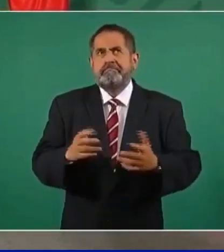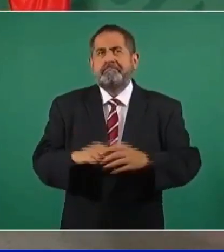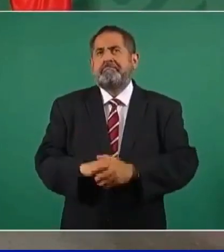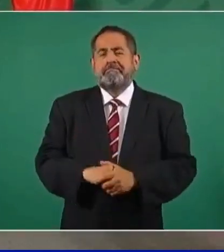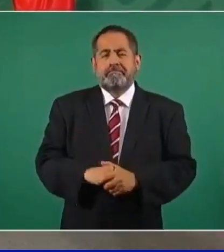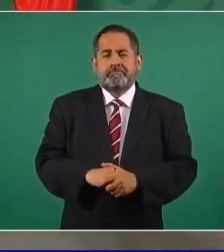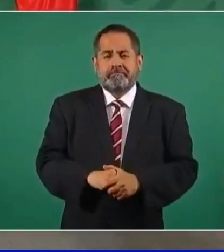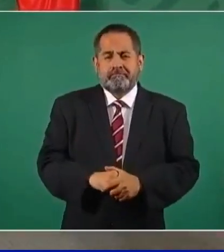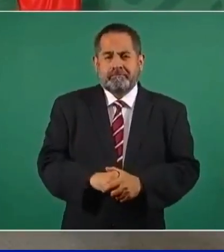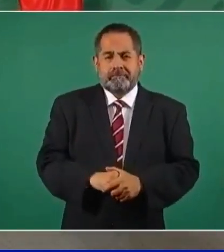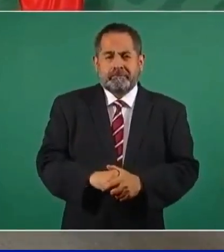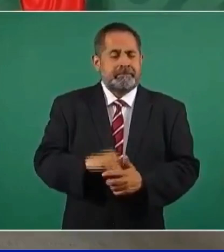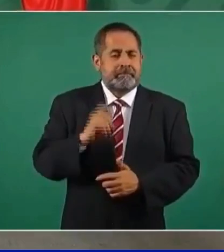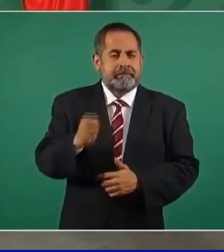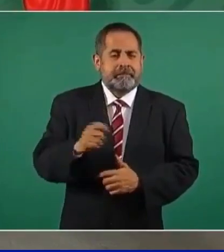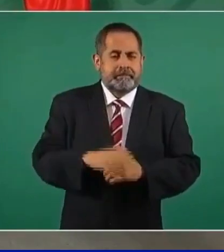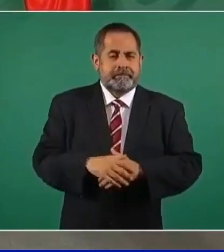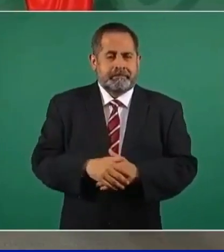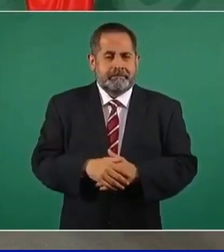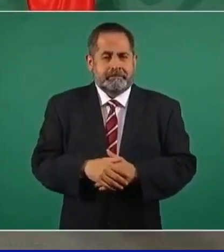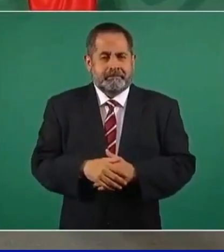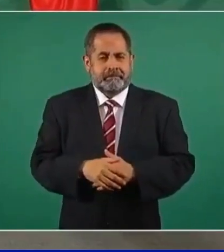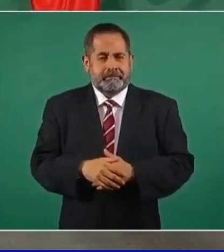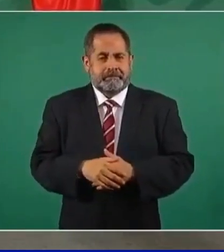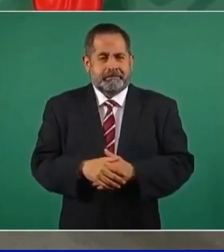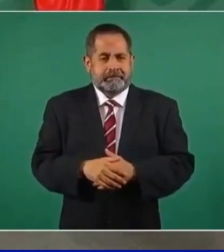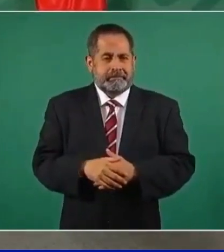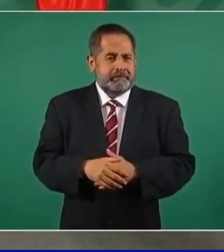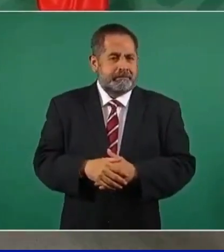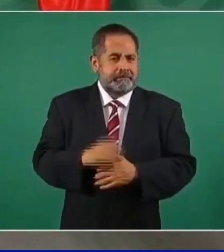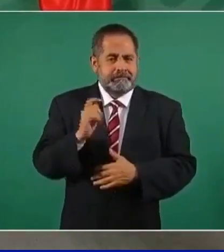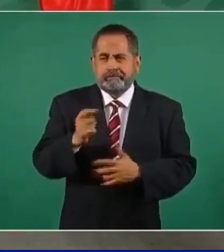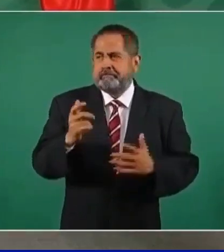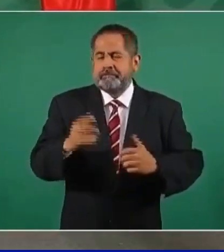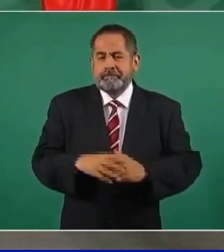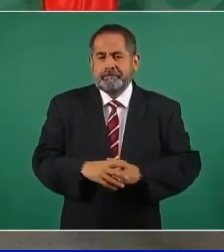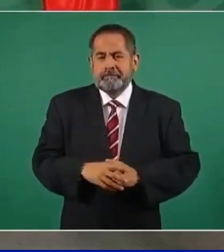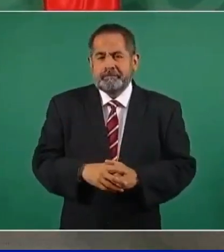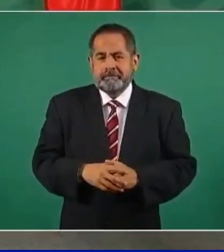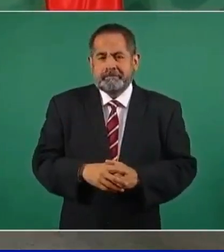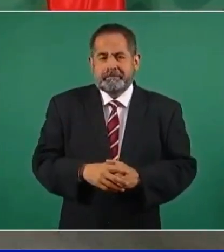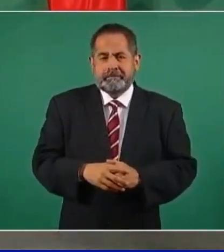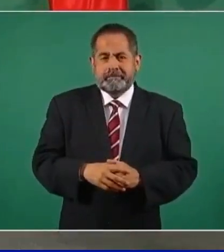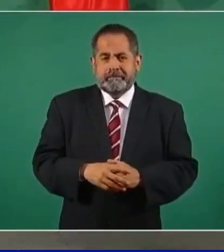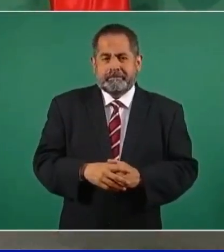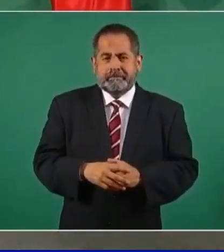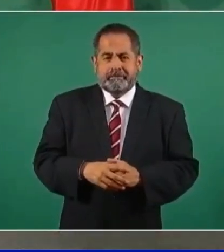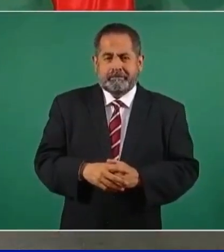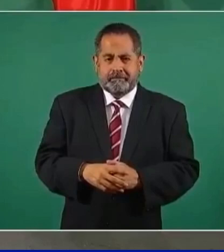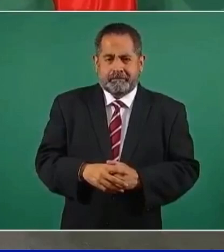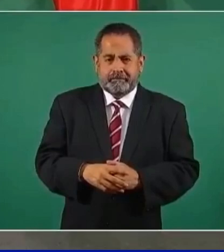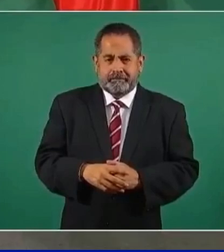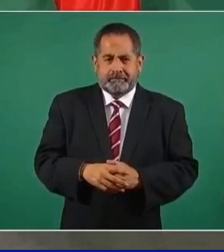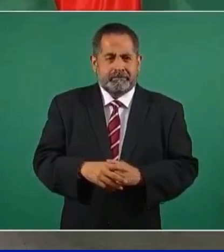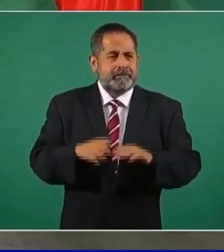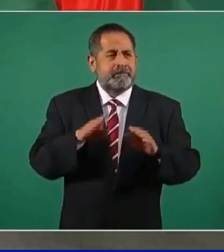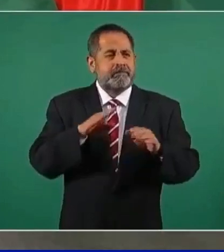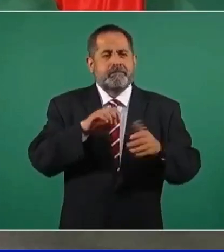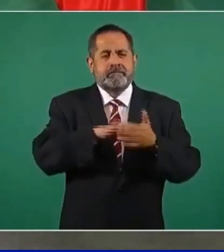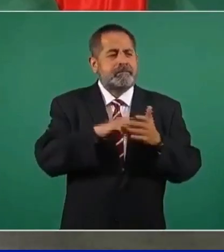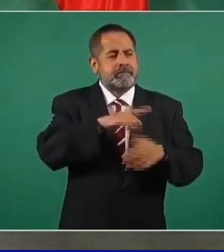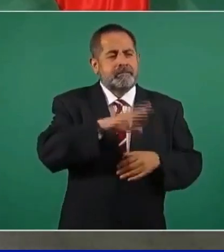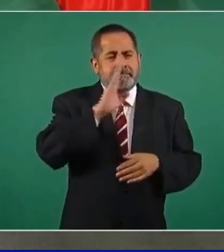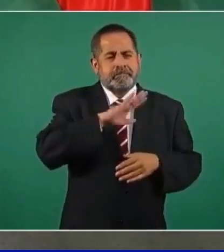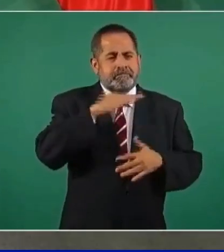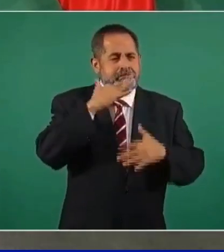más que todo el manejo que hicieron